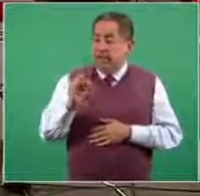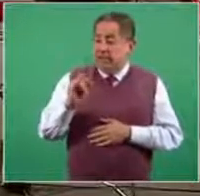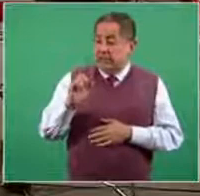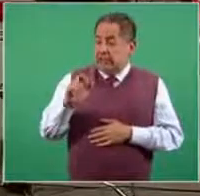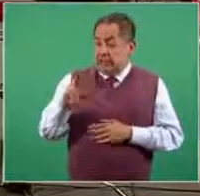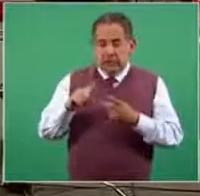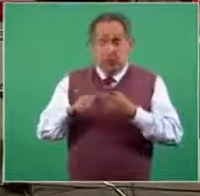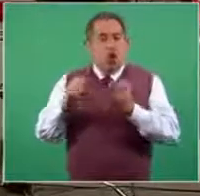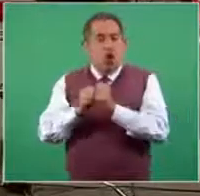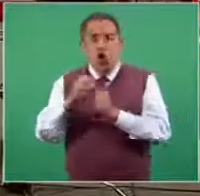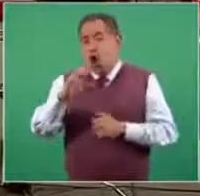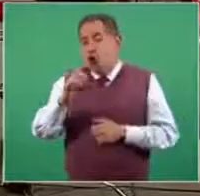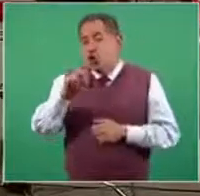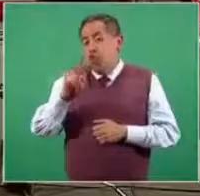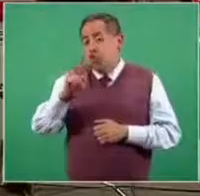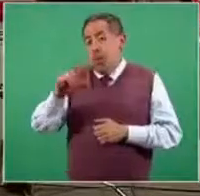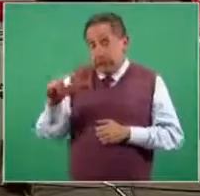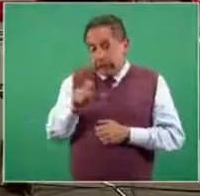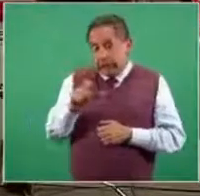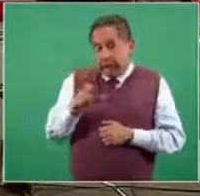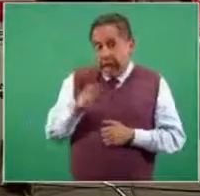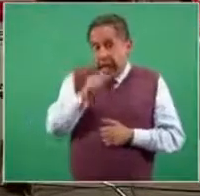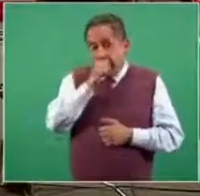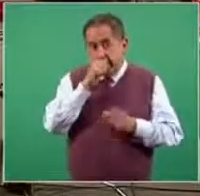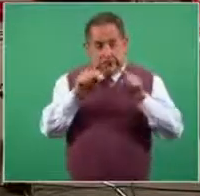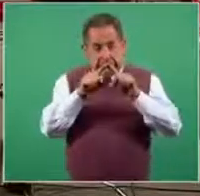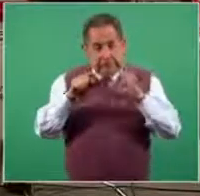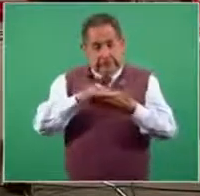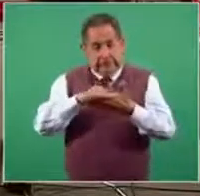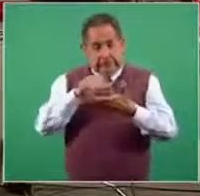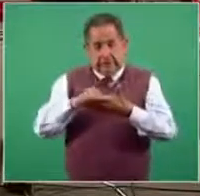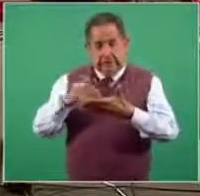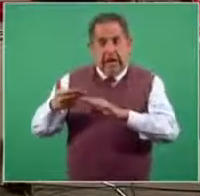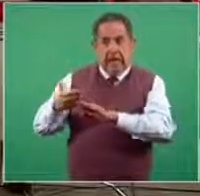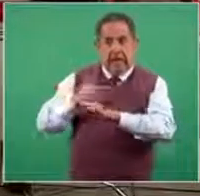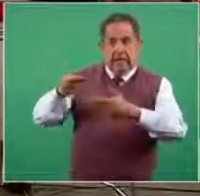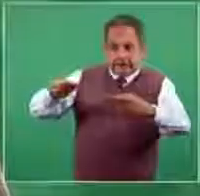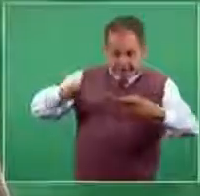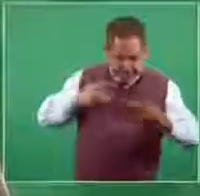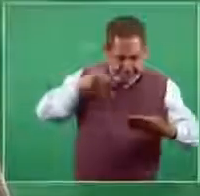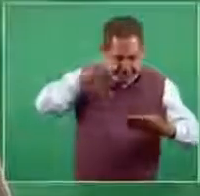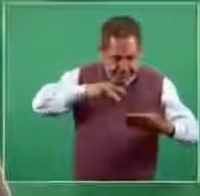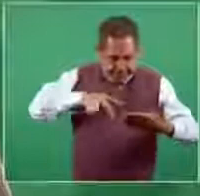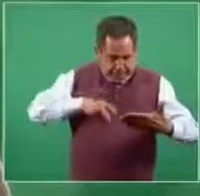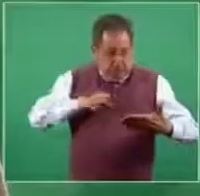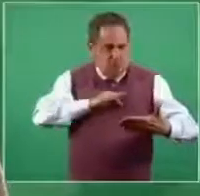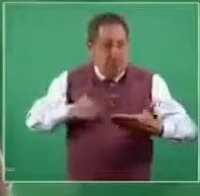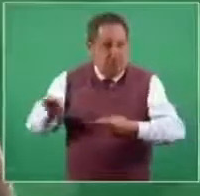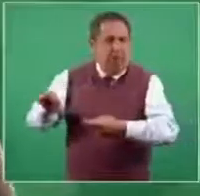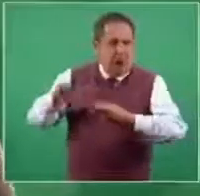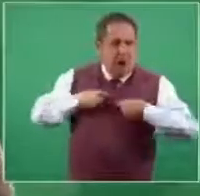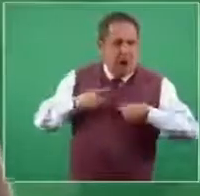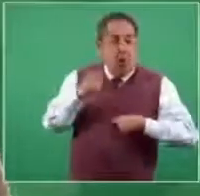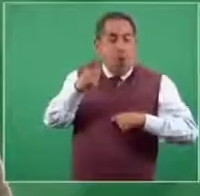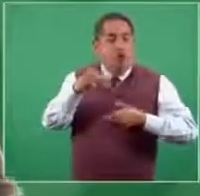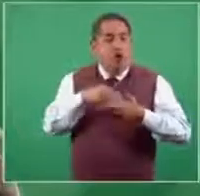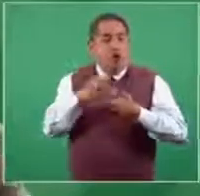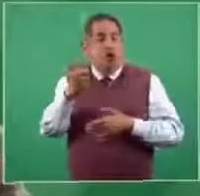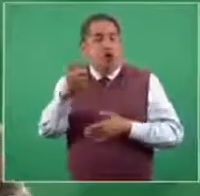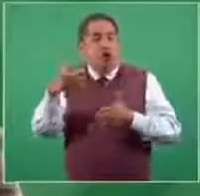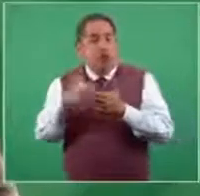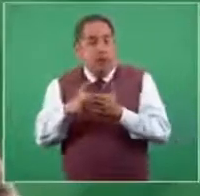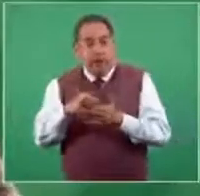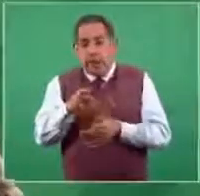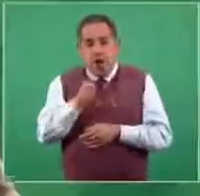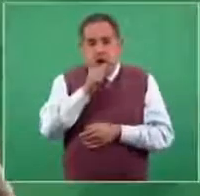tenemos uno de los múltiples documentos que nos mandaron en anticipo que podríamos llegar a tener hasta un millón 250 mil, pero